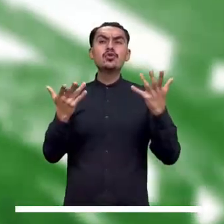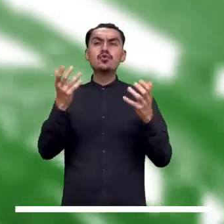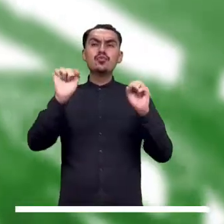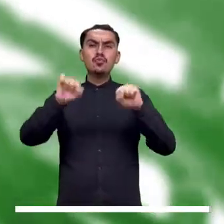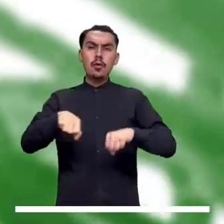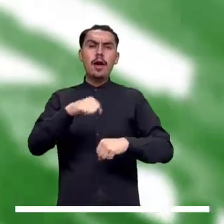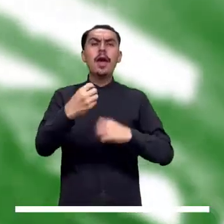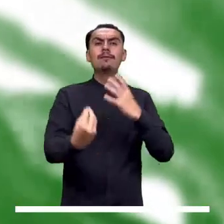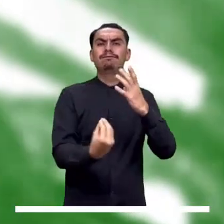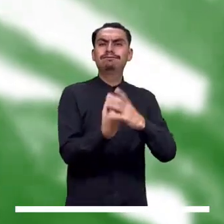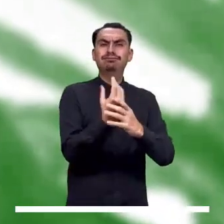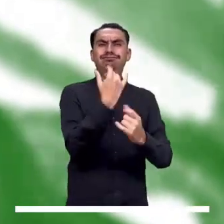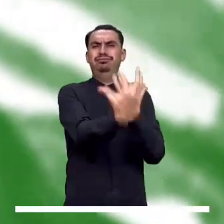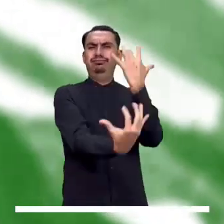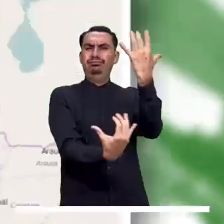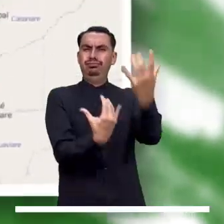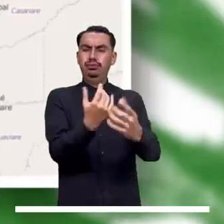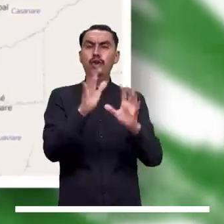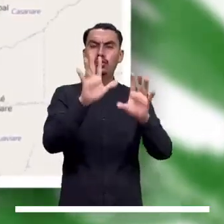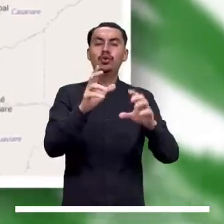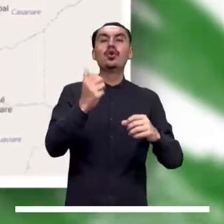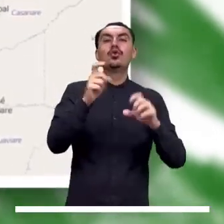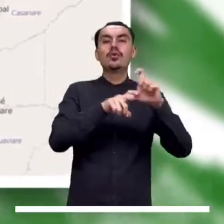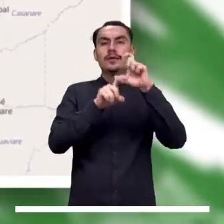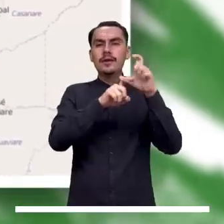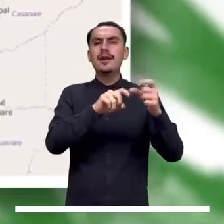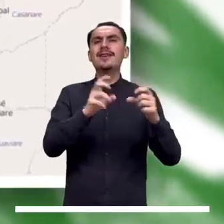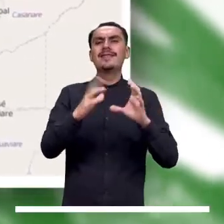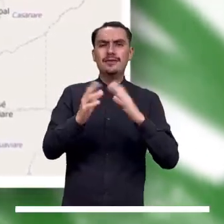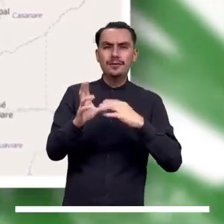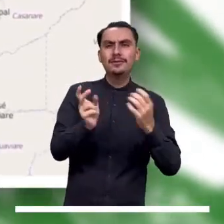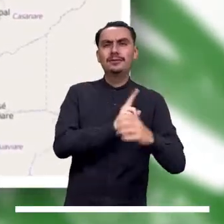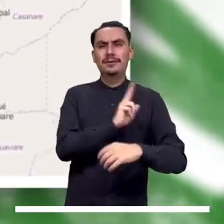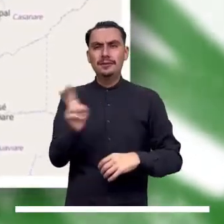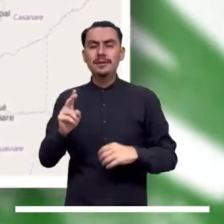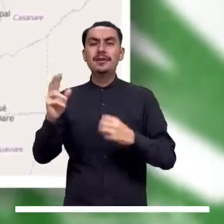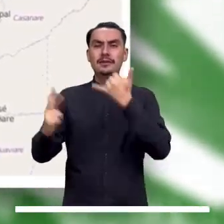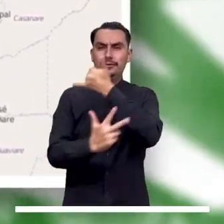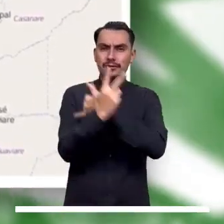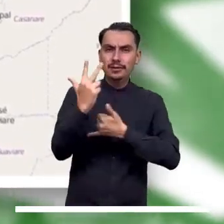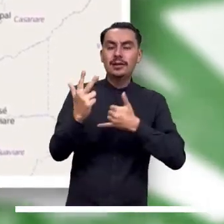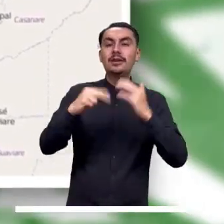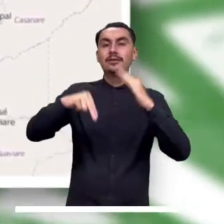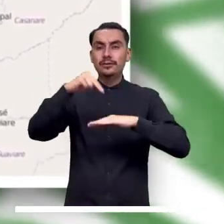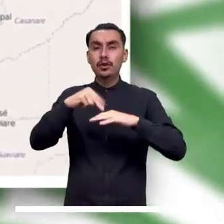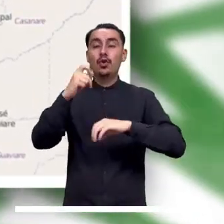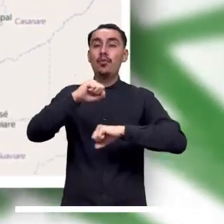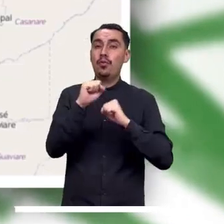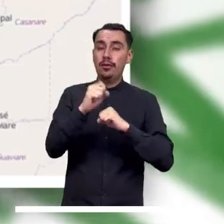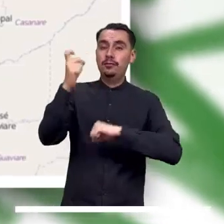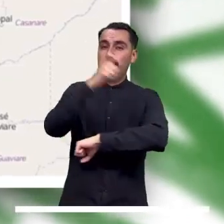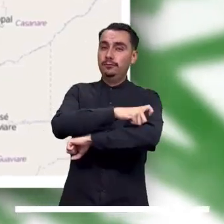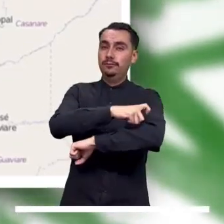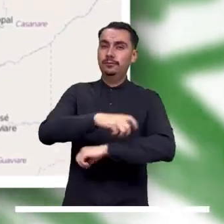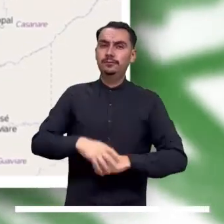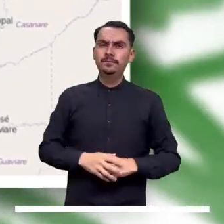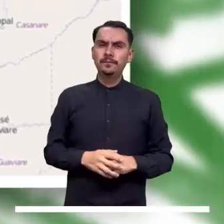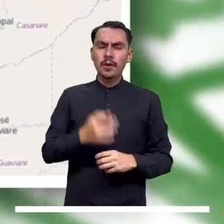Alerta roja por alta probabilidad de incendios en zonas de La Guajira, Boyacato, Lima, Huila y Cundinamarca.